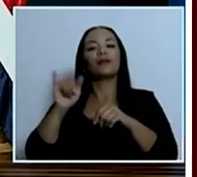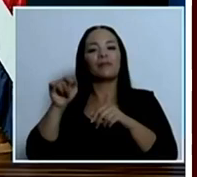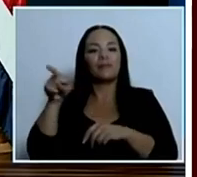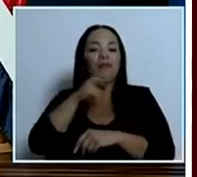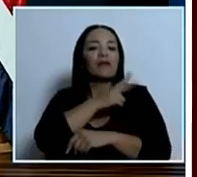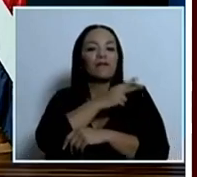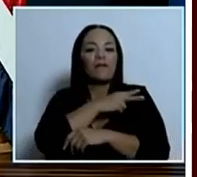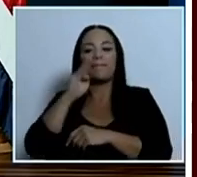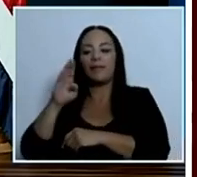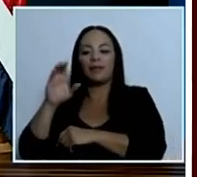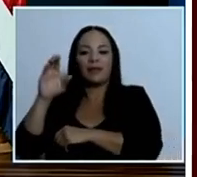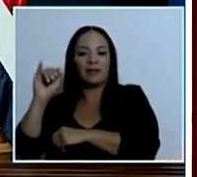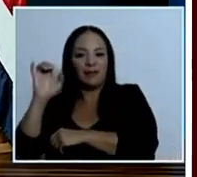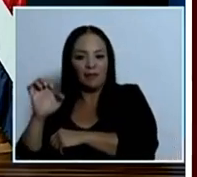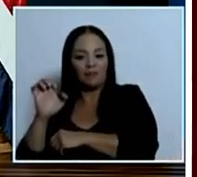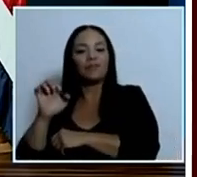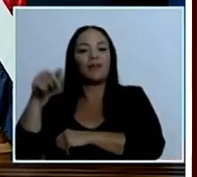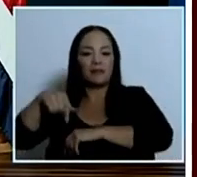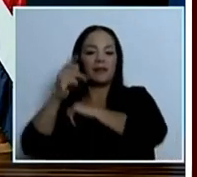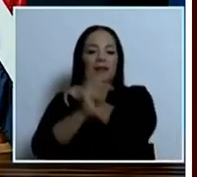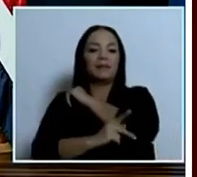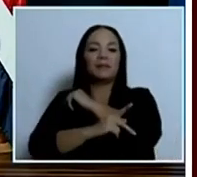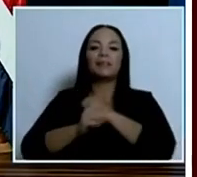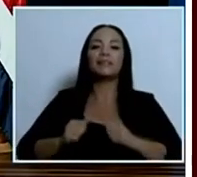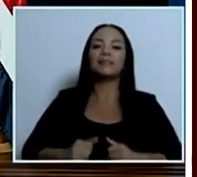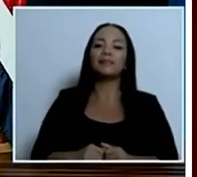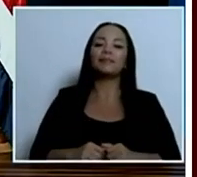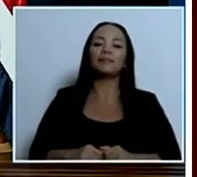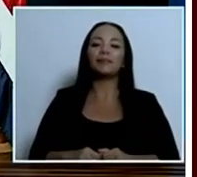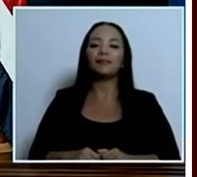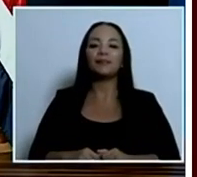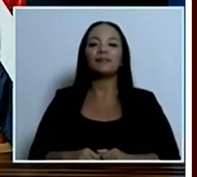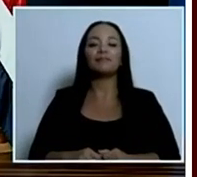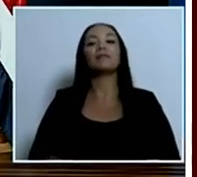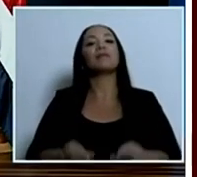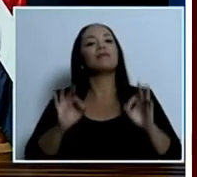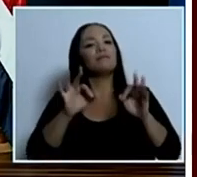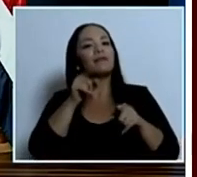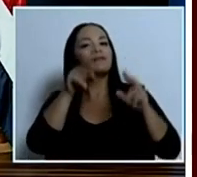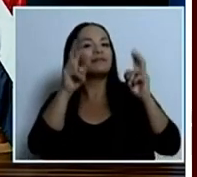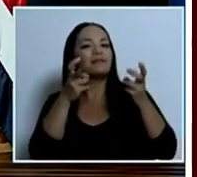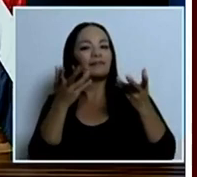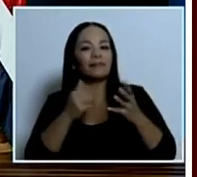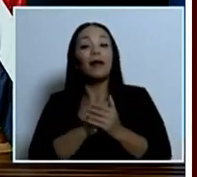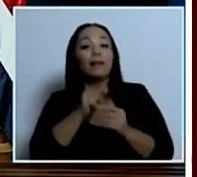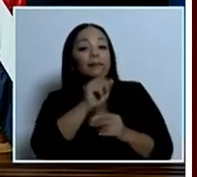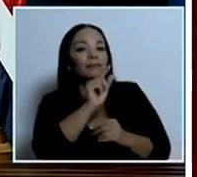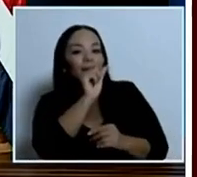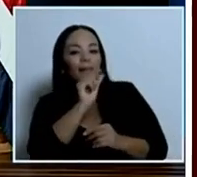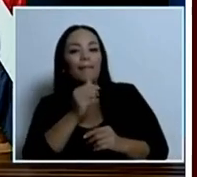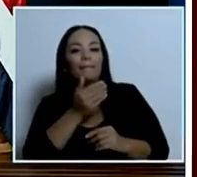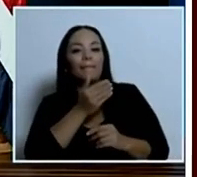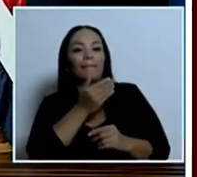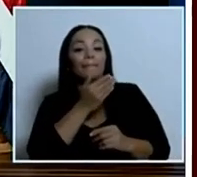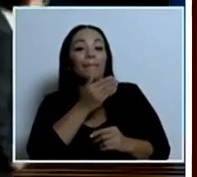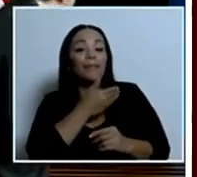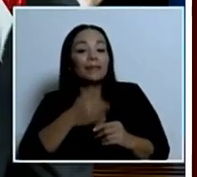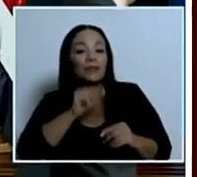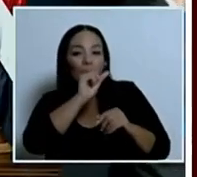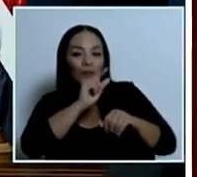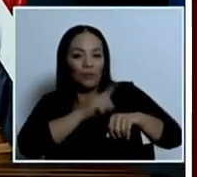BCIE en nuestro país. Bueno, ¿a qué se trata esto? Presidente, si me permite, podemos observar un video. Ah, sí,